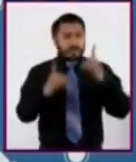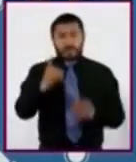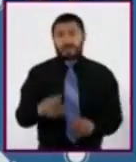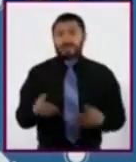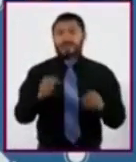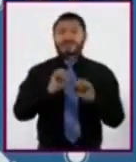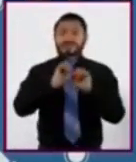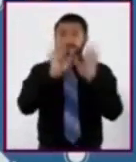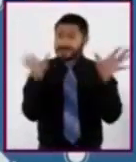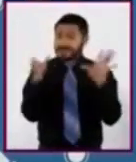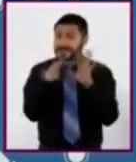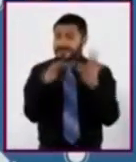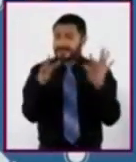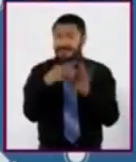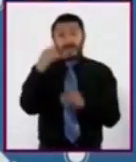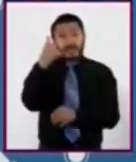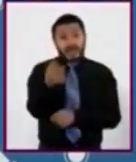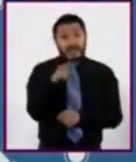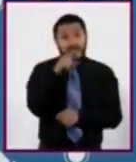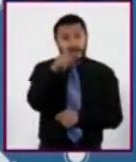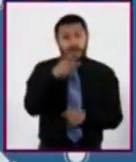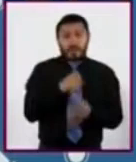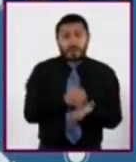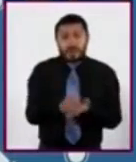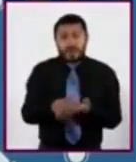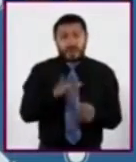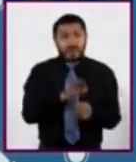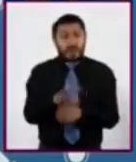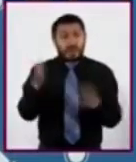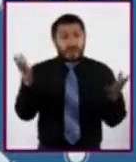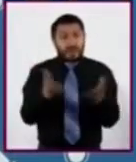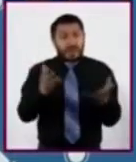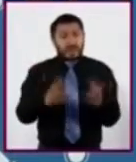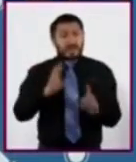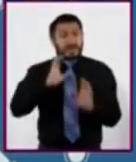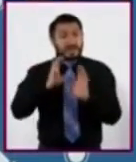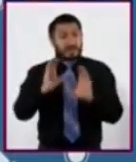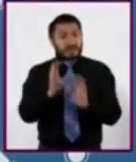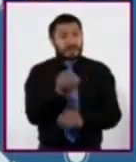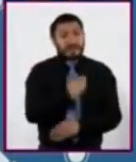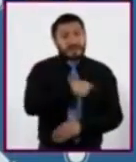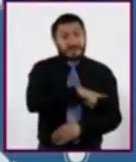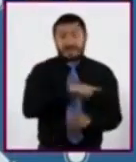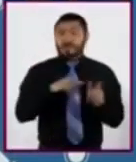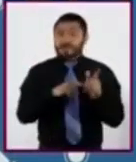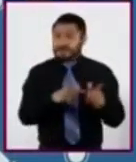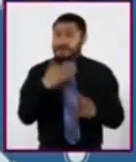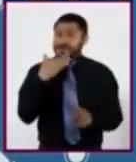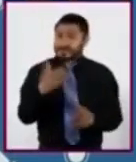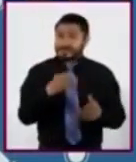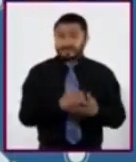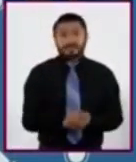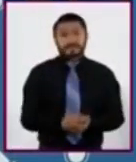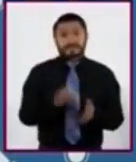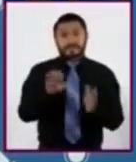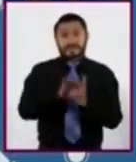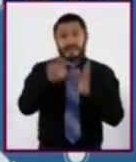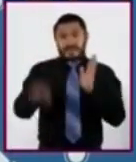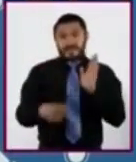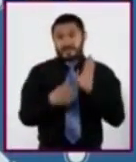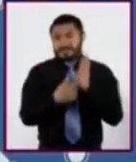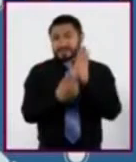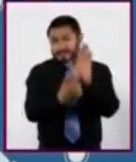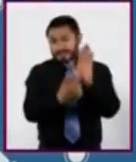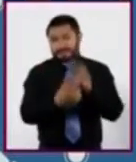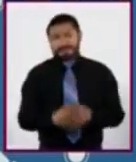decisiones de qué hacer para cuidar su salud. A modo de ejemplo, vean el siguiente esquema,